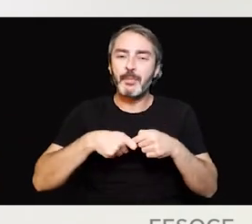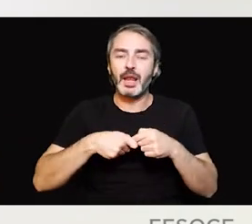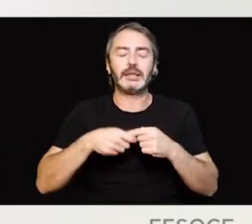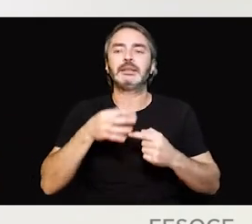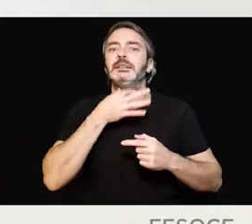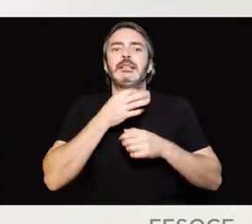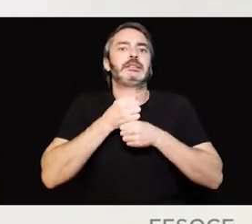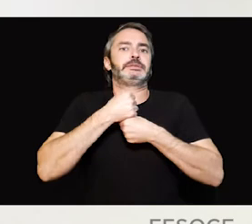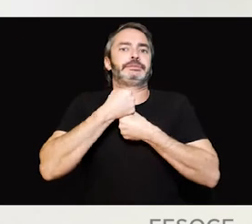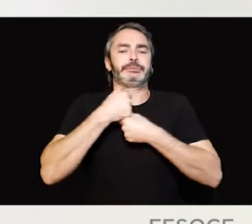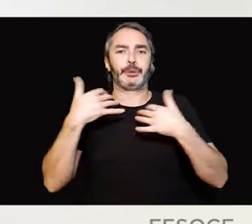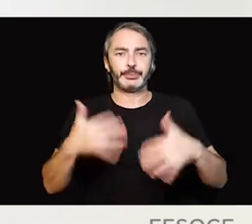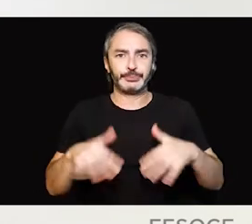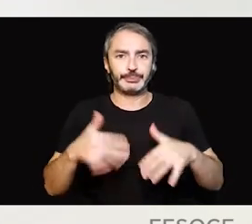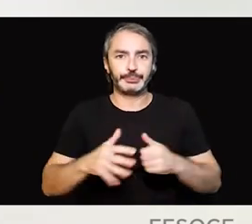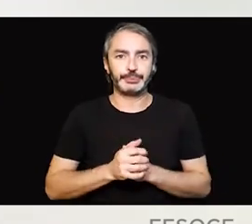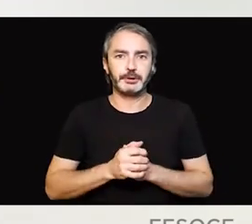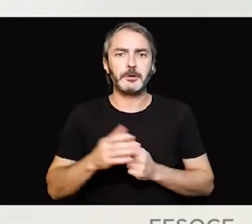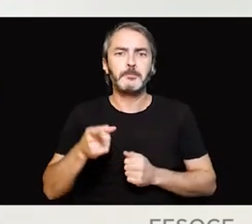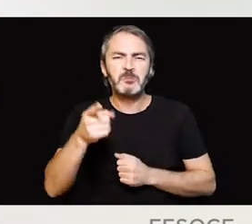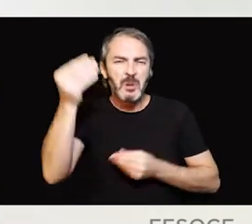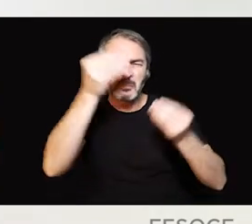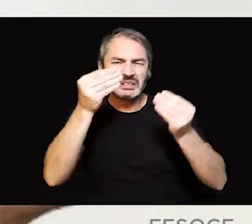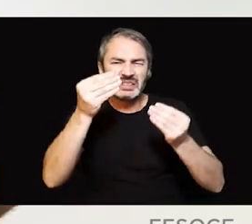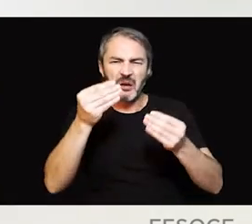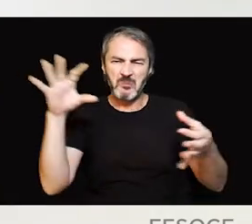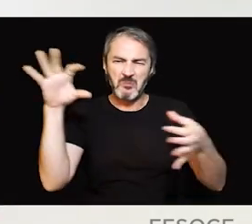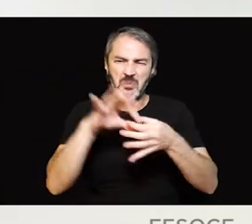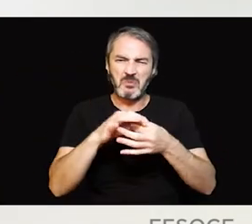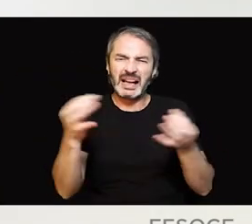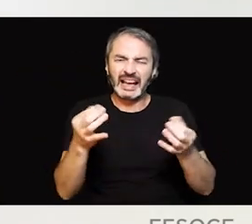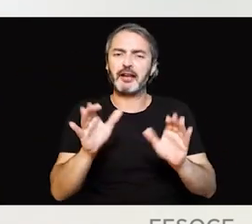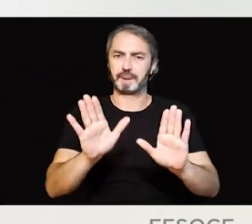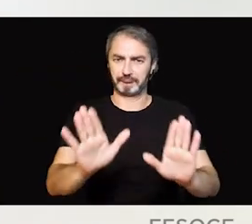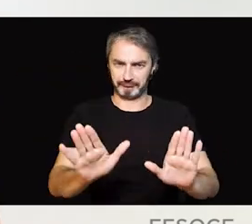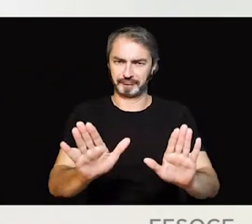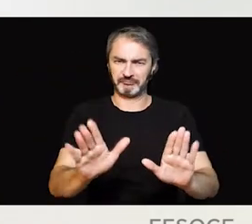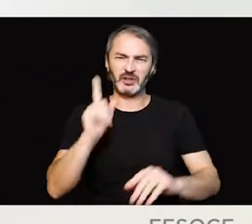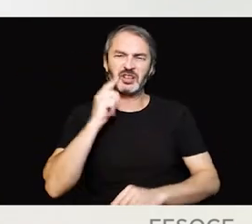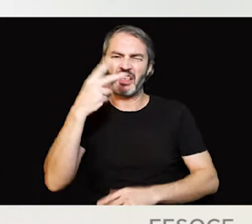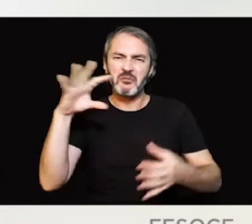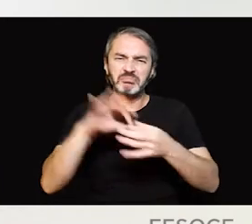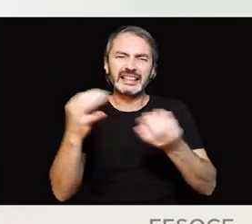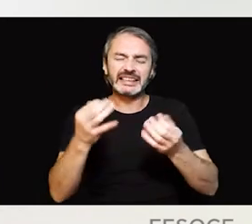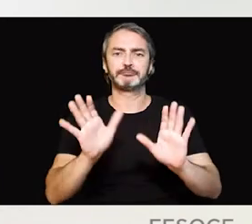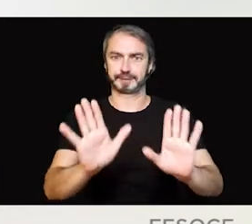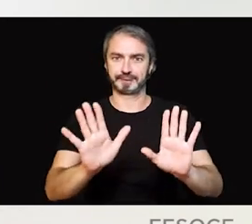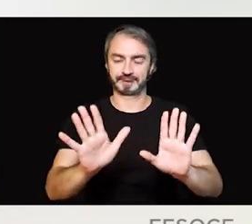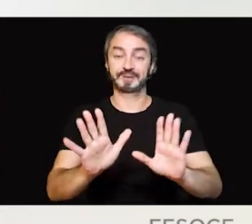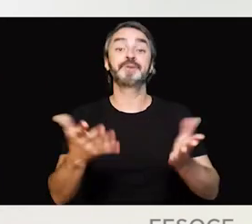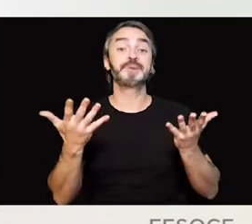sobrepasadas por estas situaciones. Y pensarás, ¿y esto qué tiene que ver una cosa con la otra? ¿Qué tiene que ver con la sordoceguera?